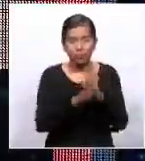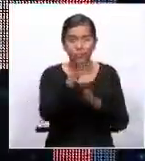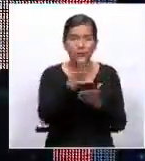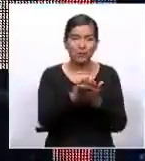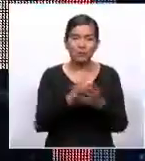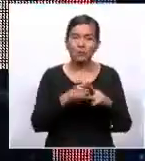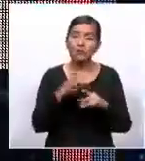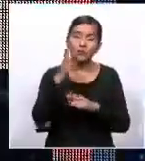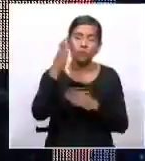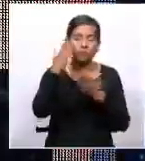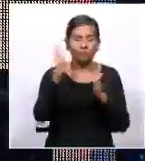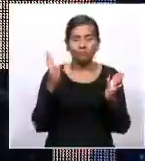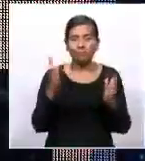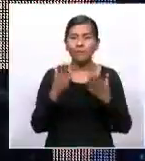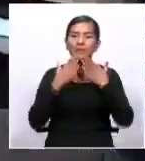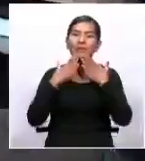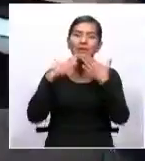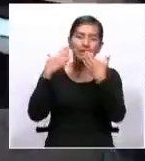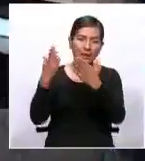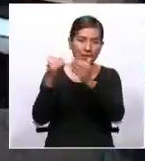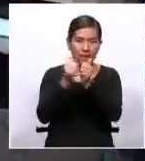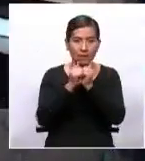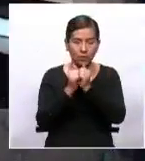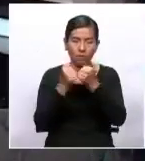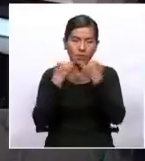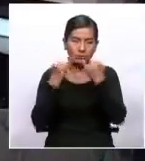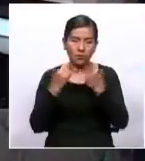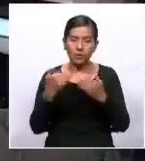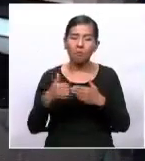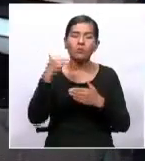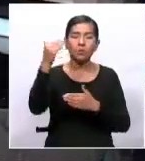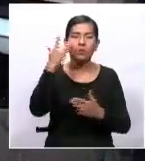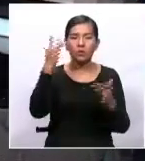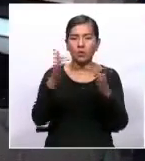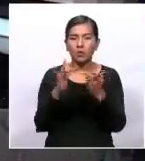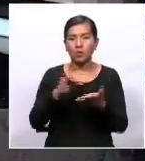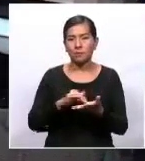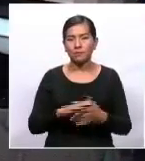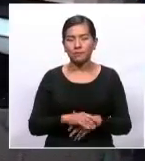Muchas gracias por habernos acompañado esta noche. Esperamos tenerlo una próxima oportunidad.